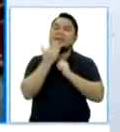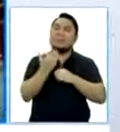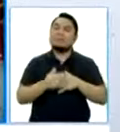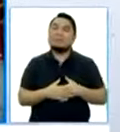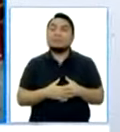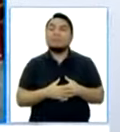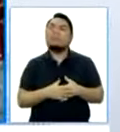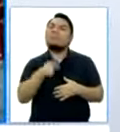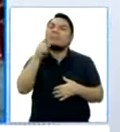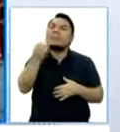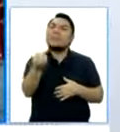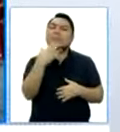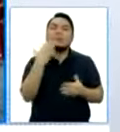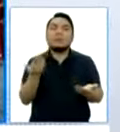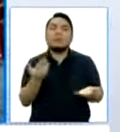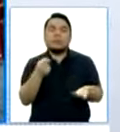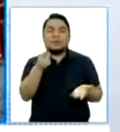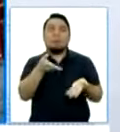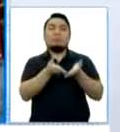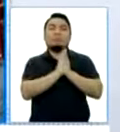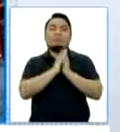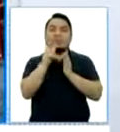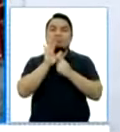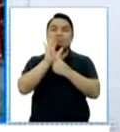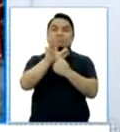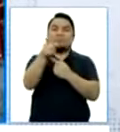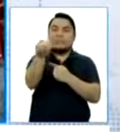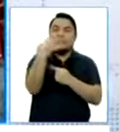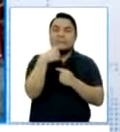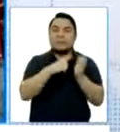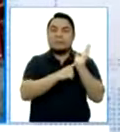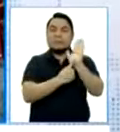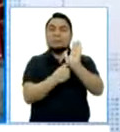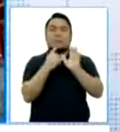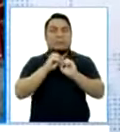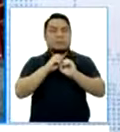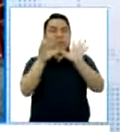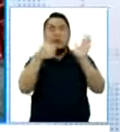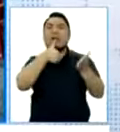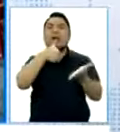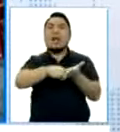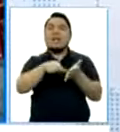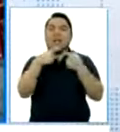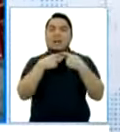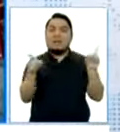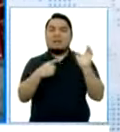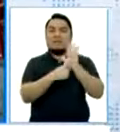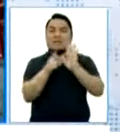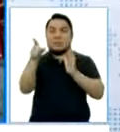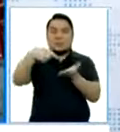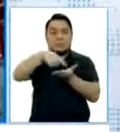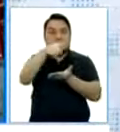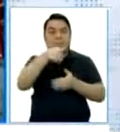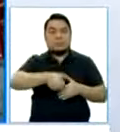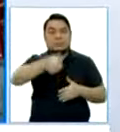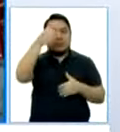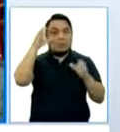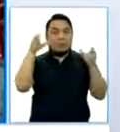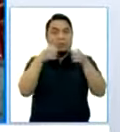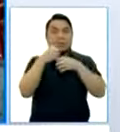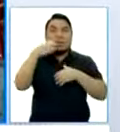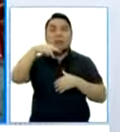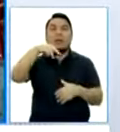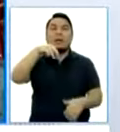Relátenos algunos detalles y pedidos que usted ha esbozado y que han quedado clarísimos en esta carta abierta enviada al presidente del Congreso,